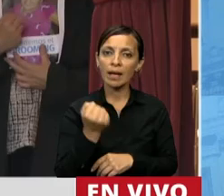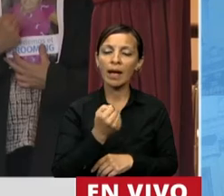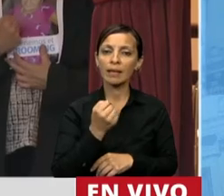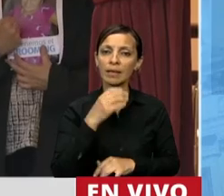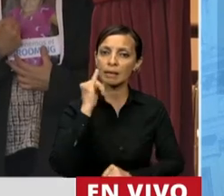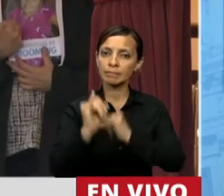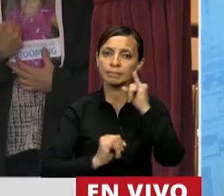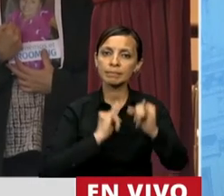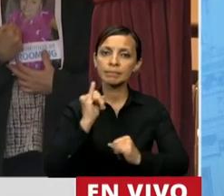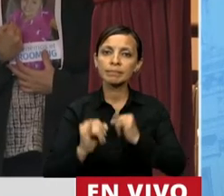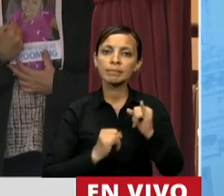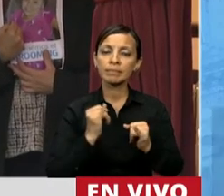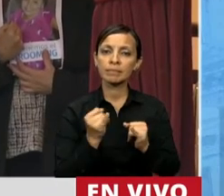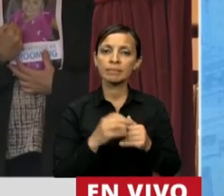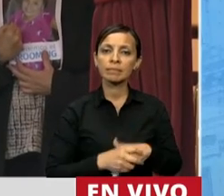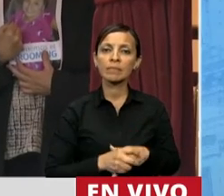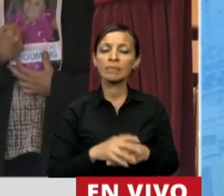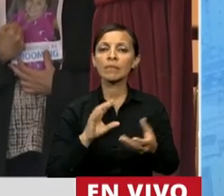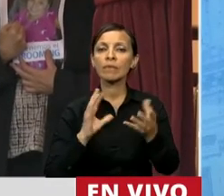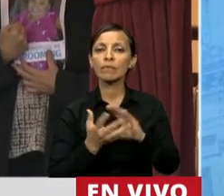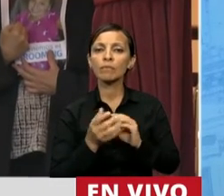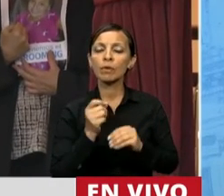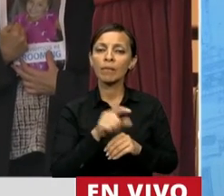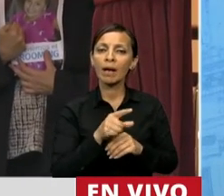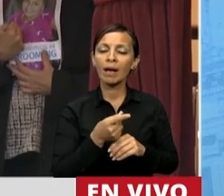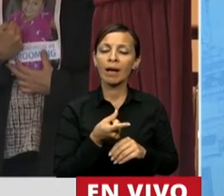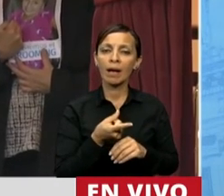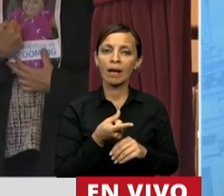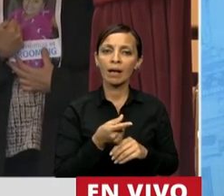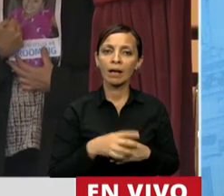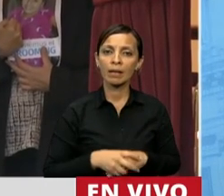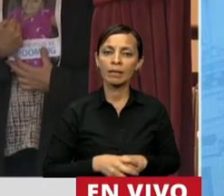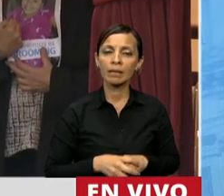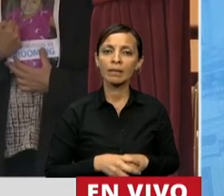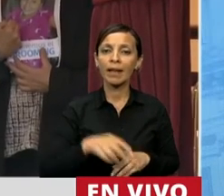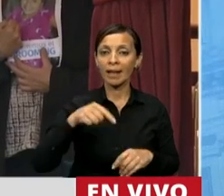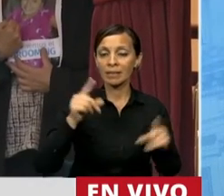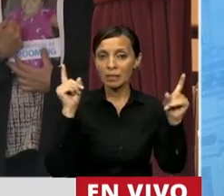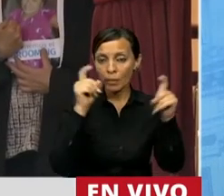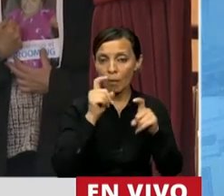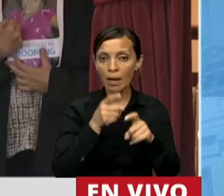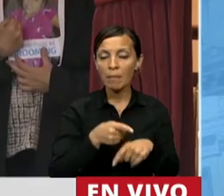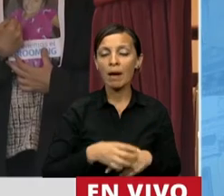destacar, y por el del tiempo, esta problemática,